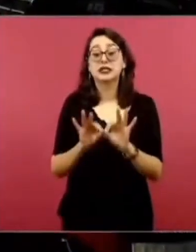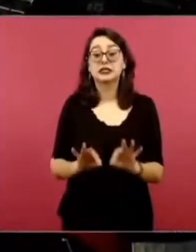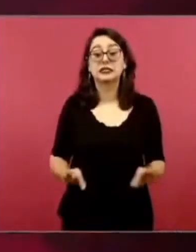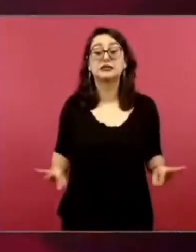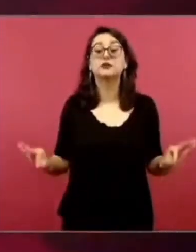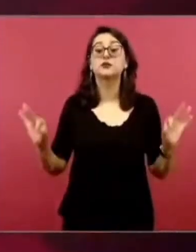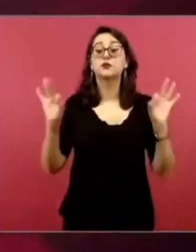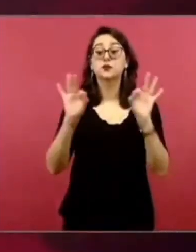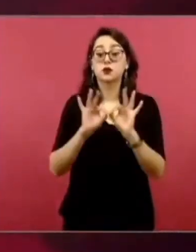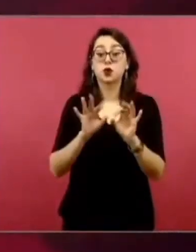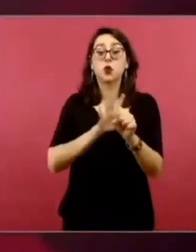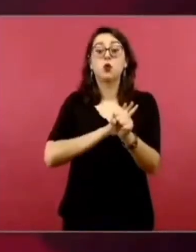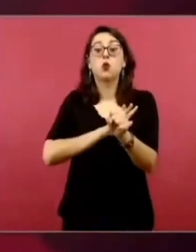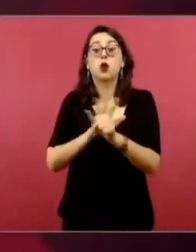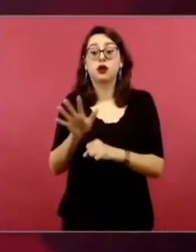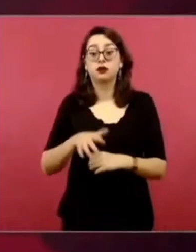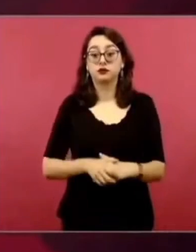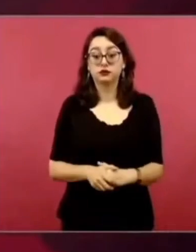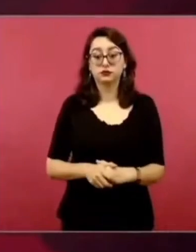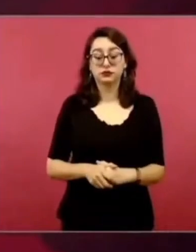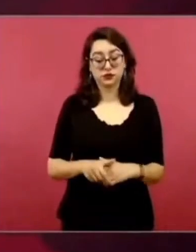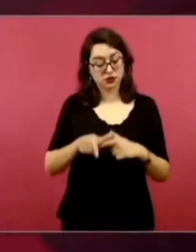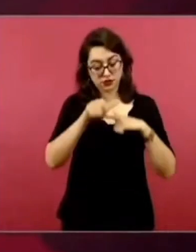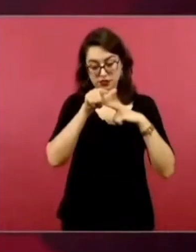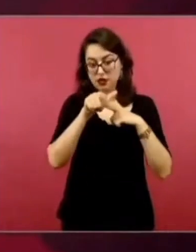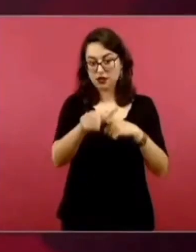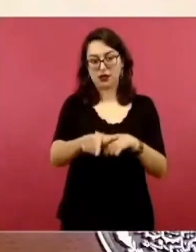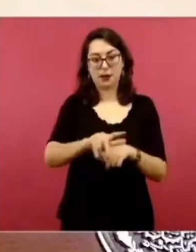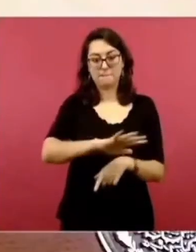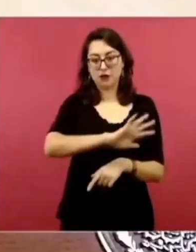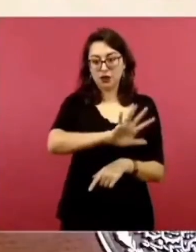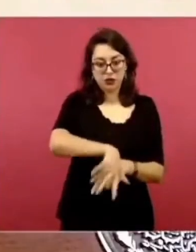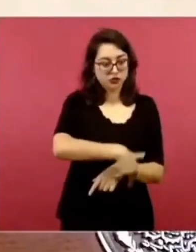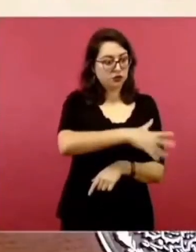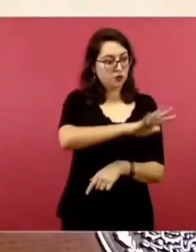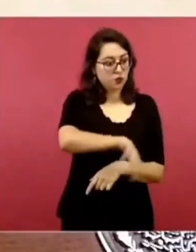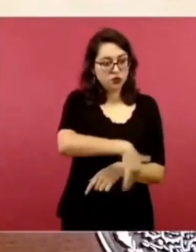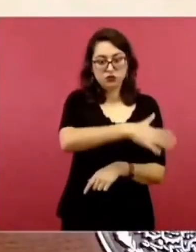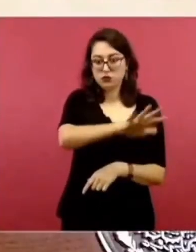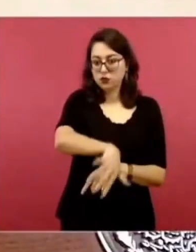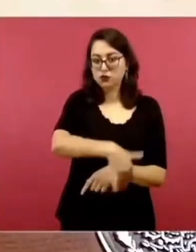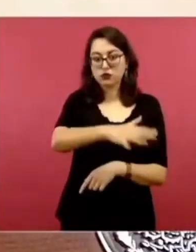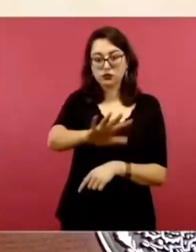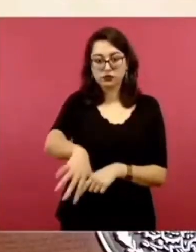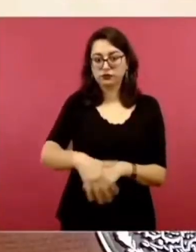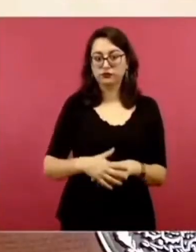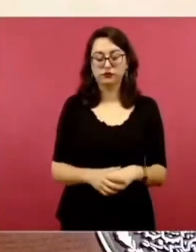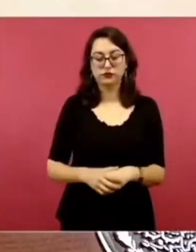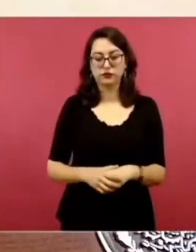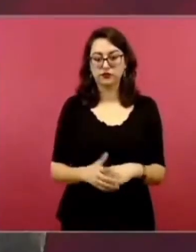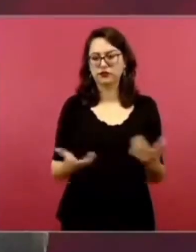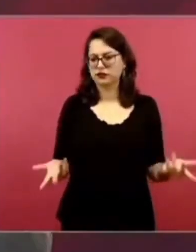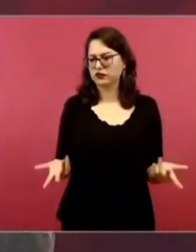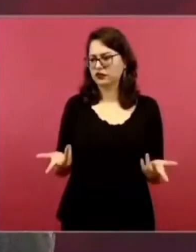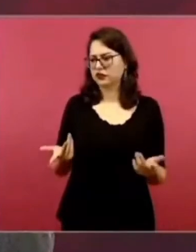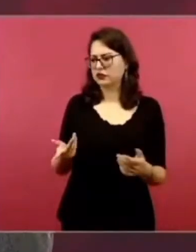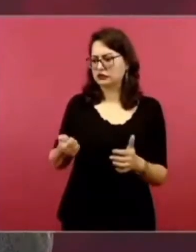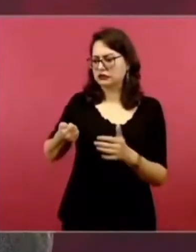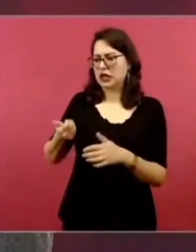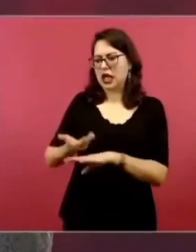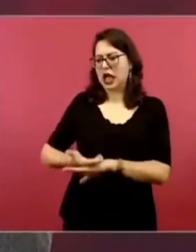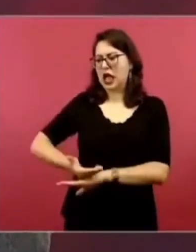es la búsqueda. Porque ya tenemos información,